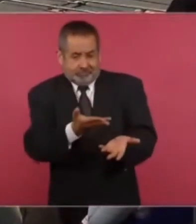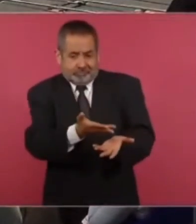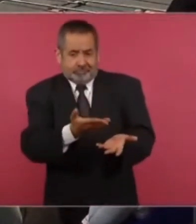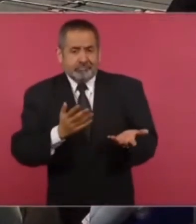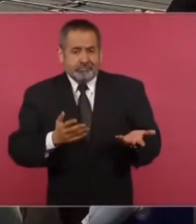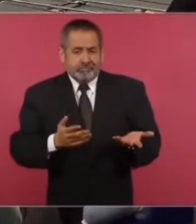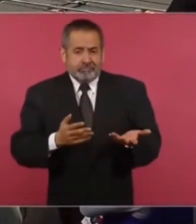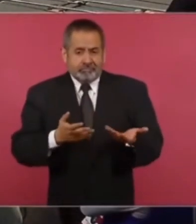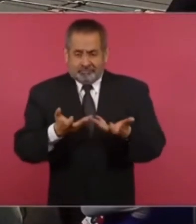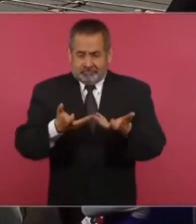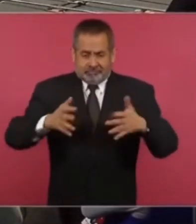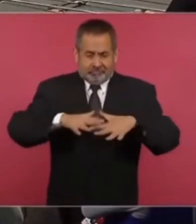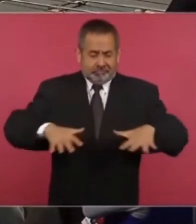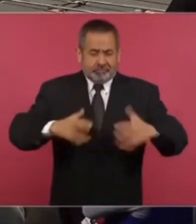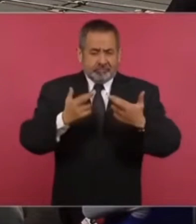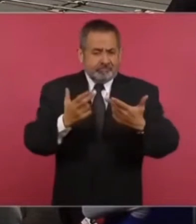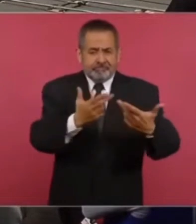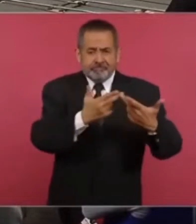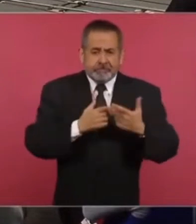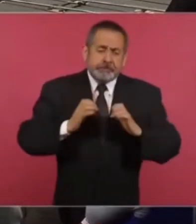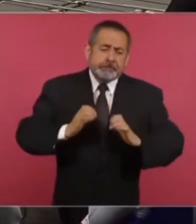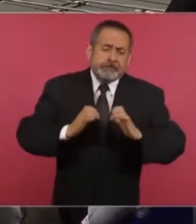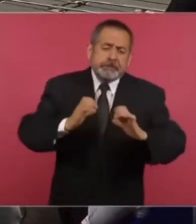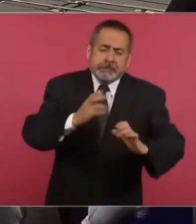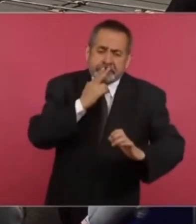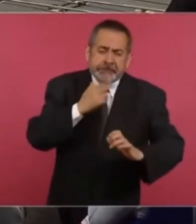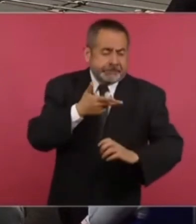el territorio a cuidar el medio ambiente